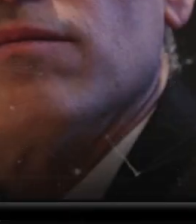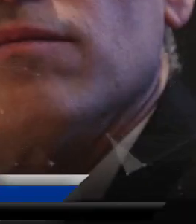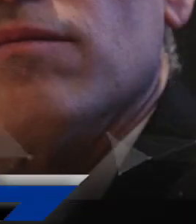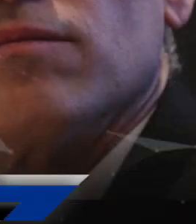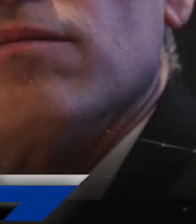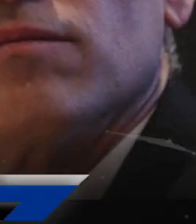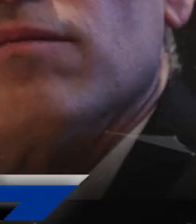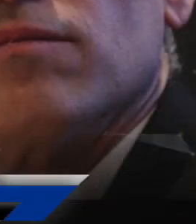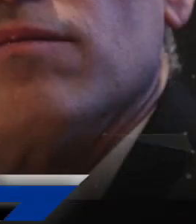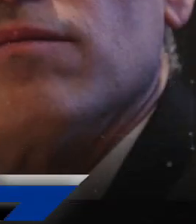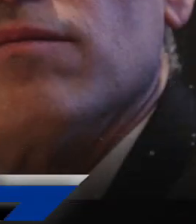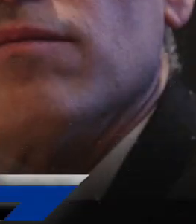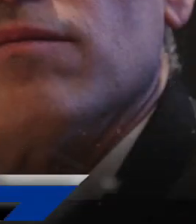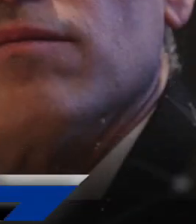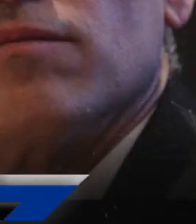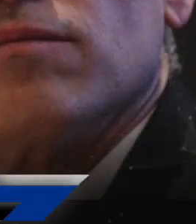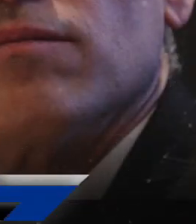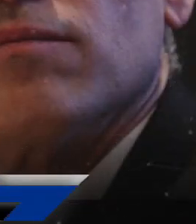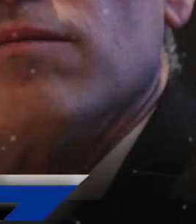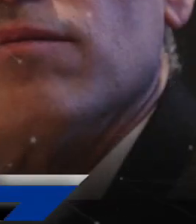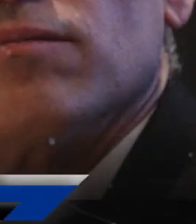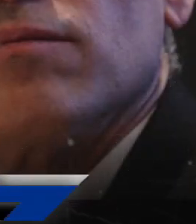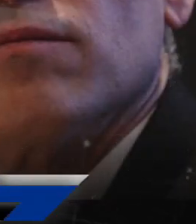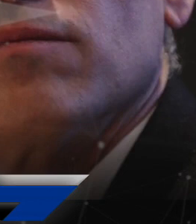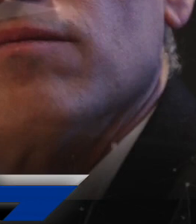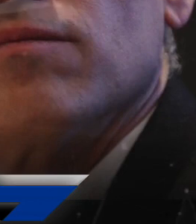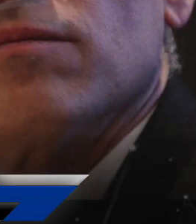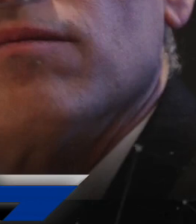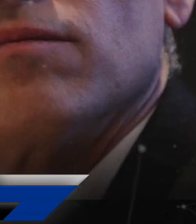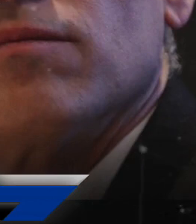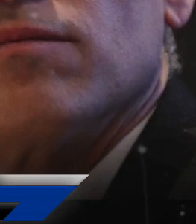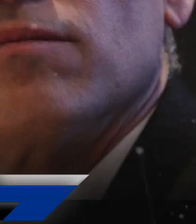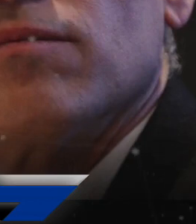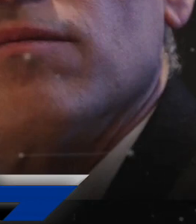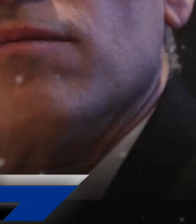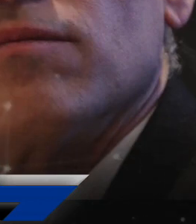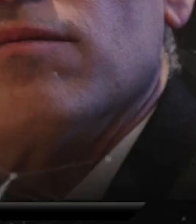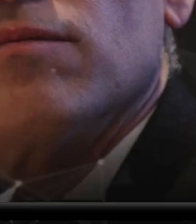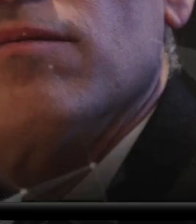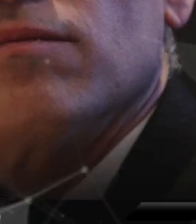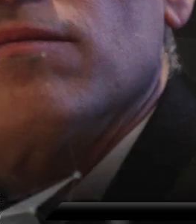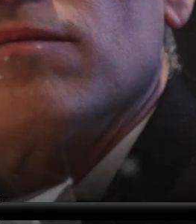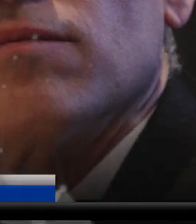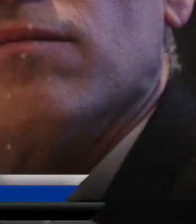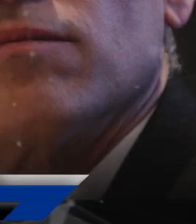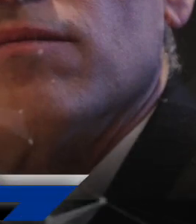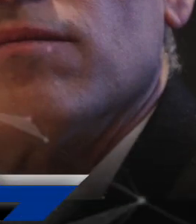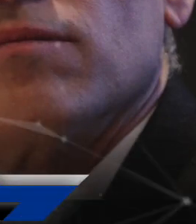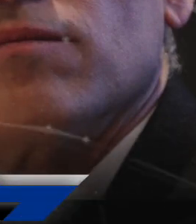Ya estás informado. No olvides darle like a este video, comparte y suscríbete a Escucha Diario.